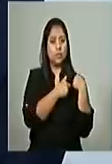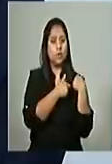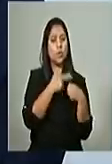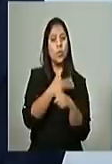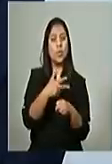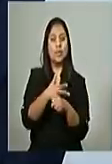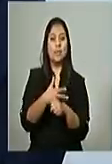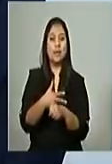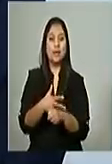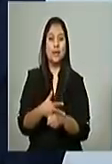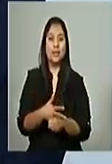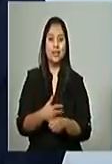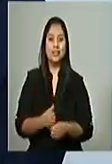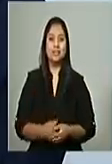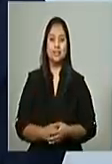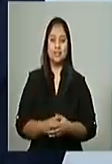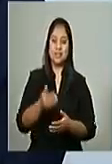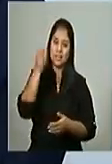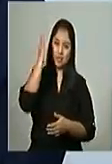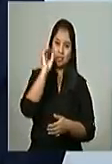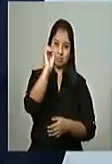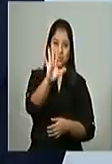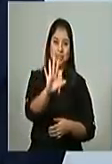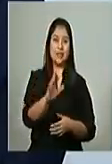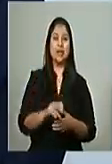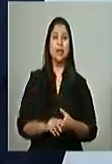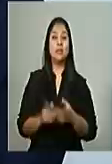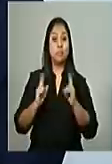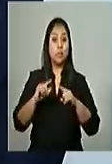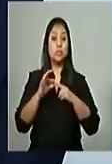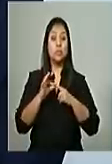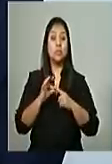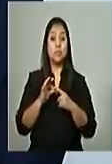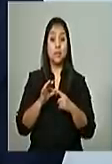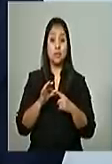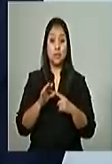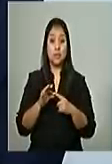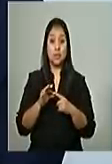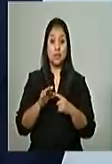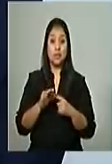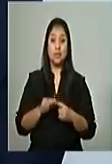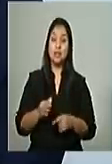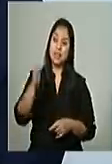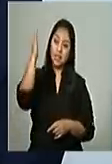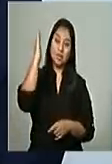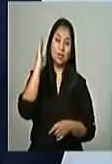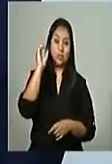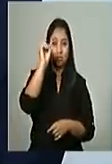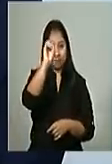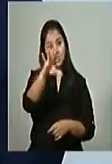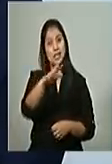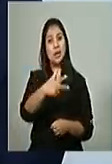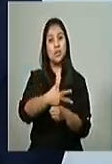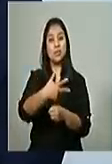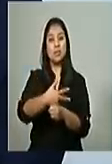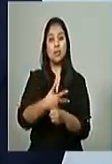Guatemala. Que Dios les bendiga. Pero especialmente, que Dios bendiga Guatemala.